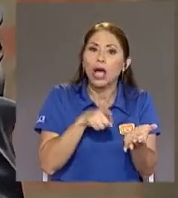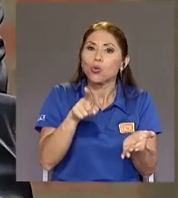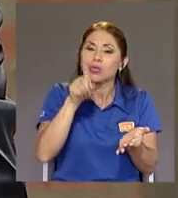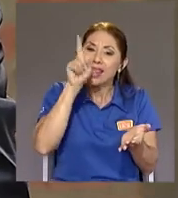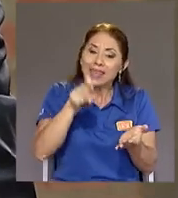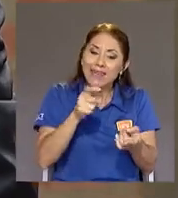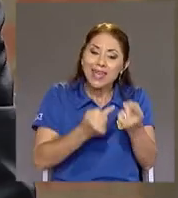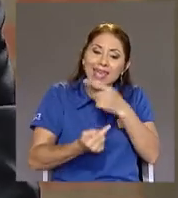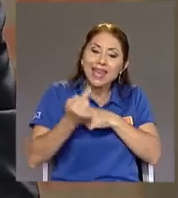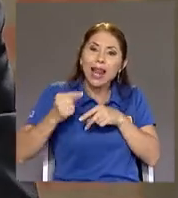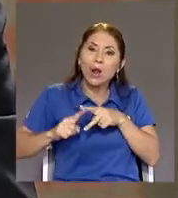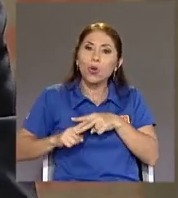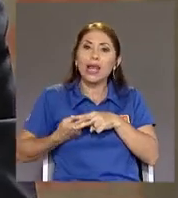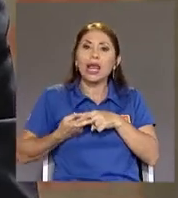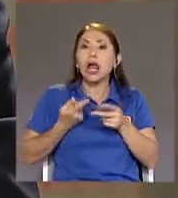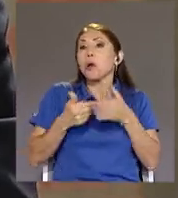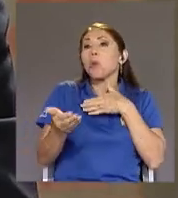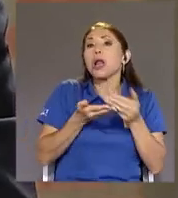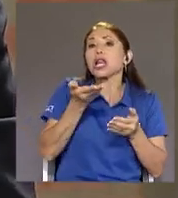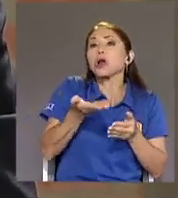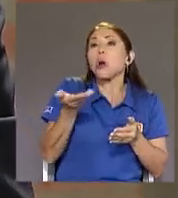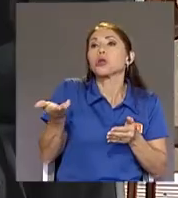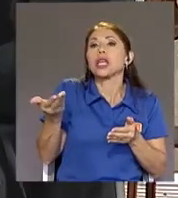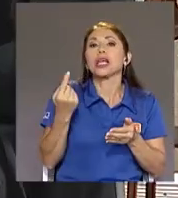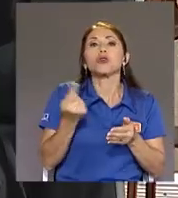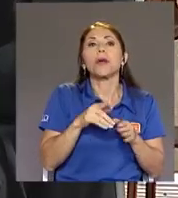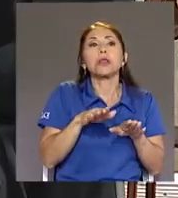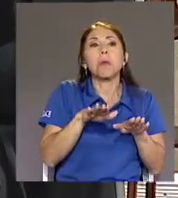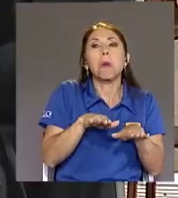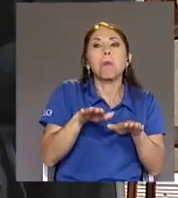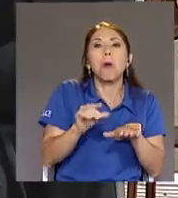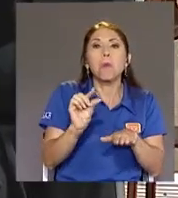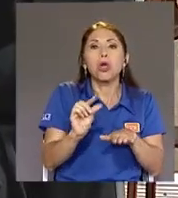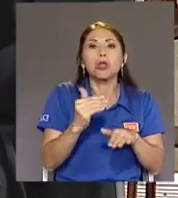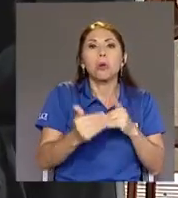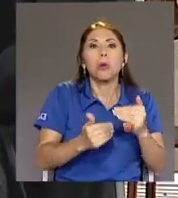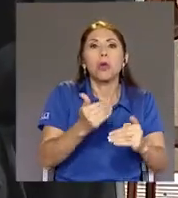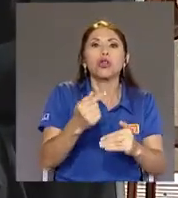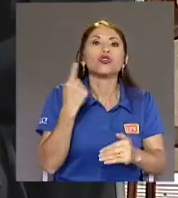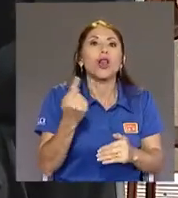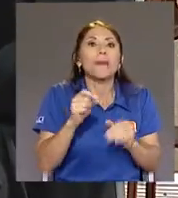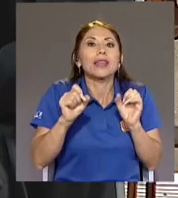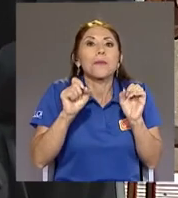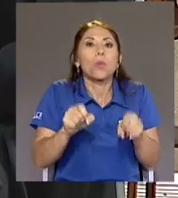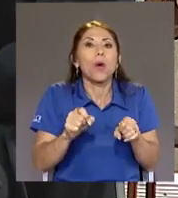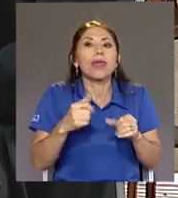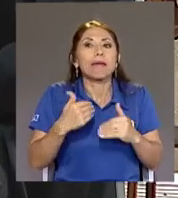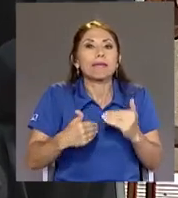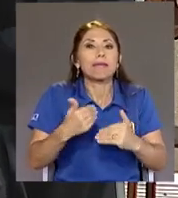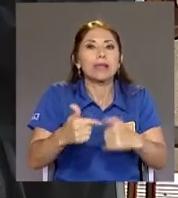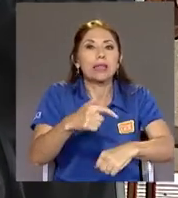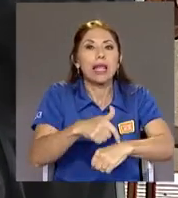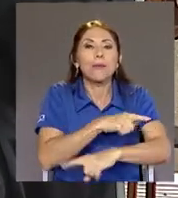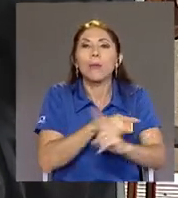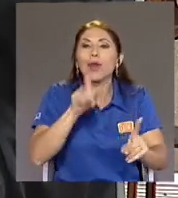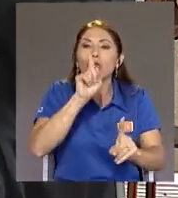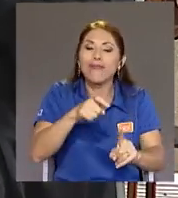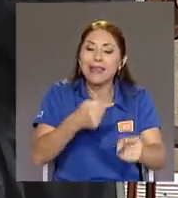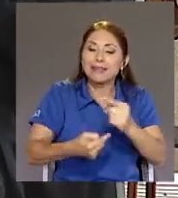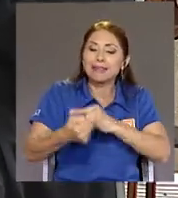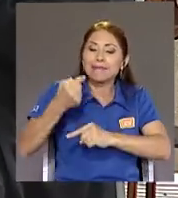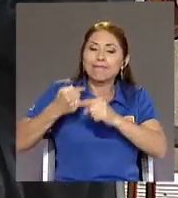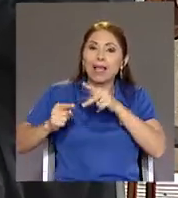paliativo Solo te sirve Para ganar tiempo Siempre hay que ir Al origen Del problema Y en Costa Rica El origen Del problema Es